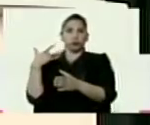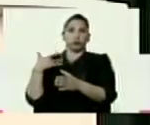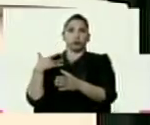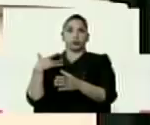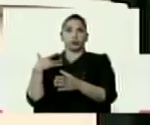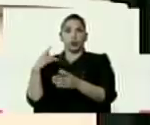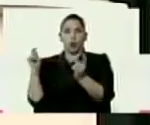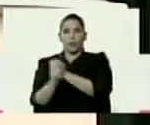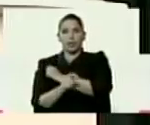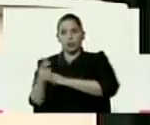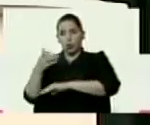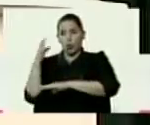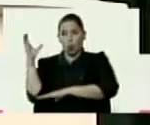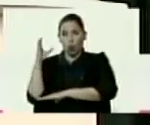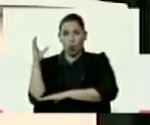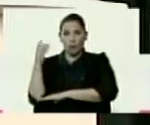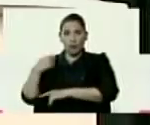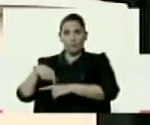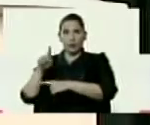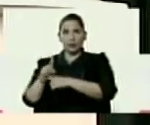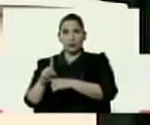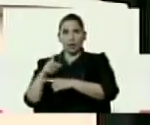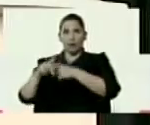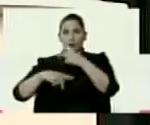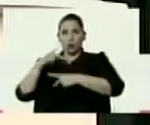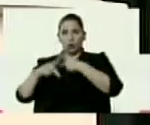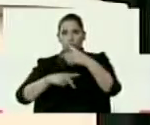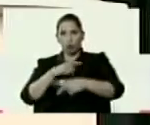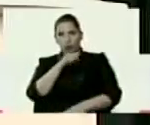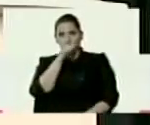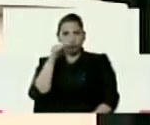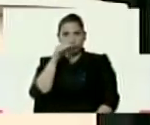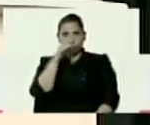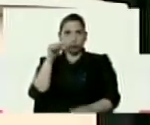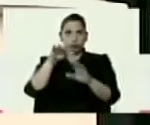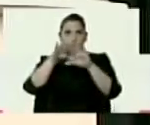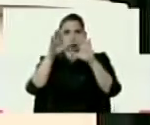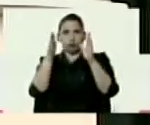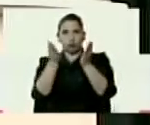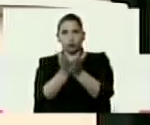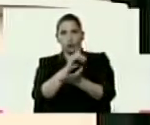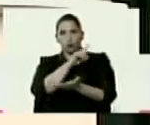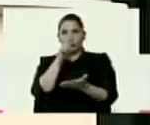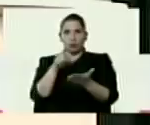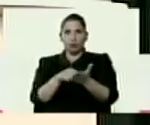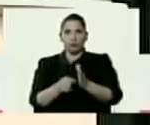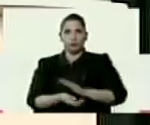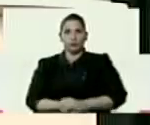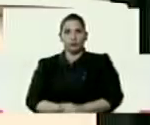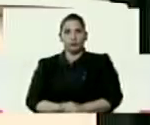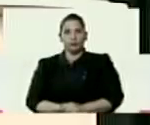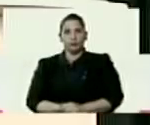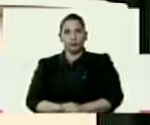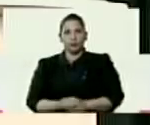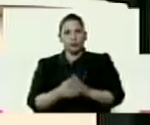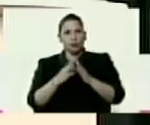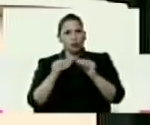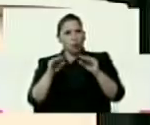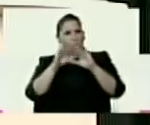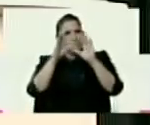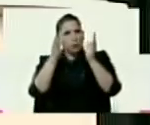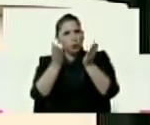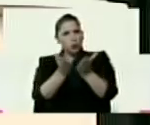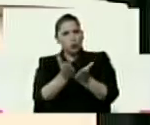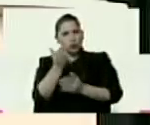en el principal productor de cocaína del mundo entero. Y todo el mundo sabe,